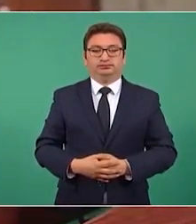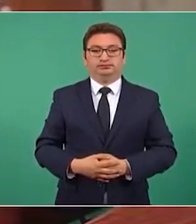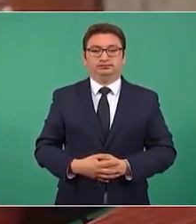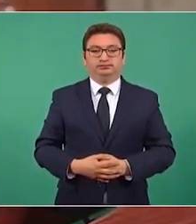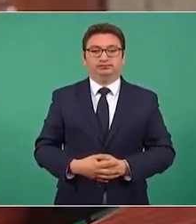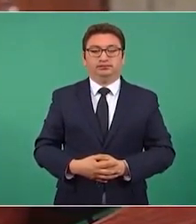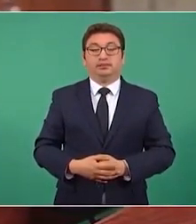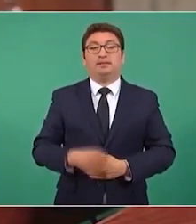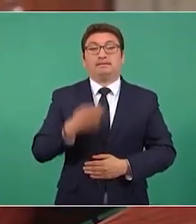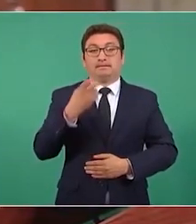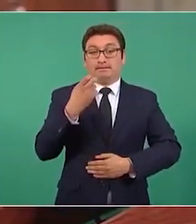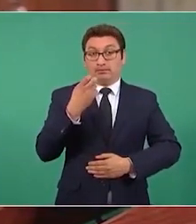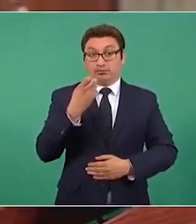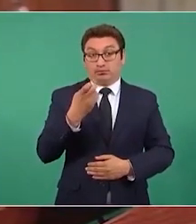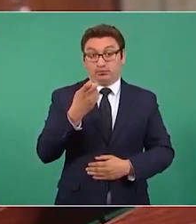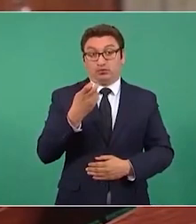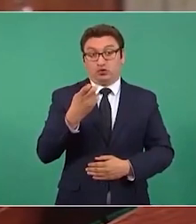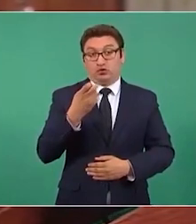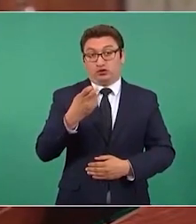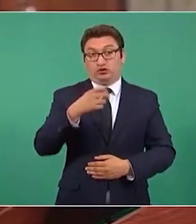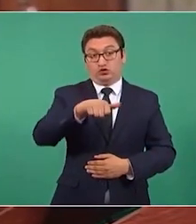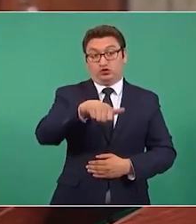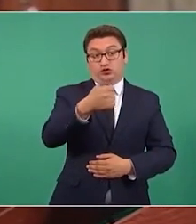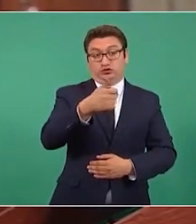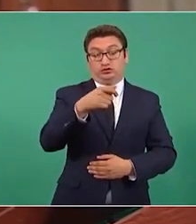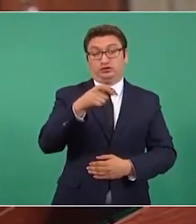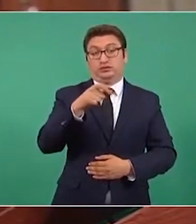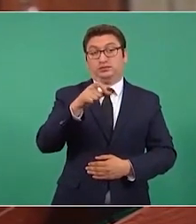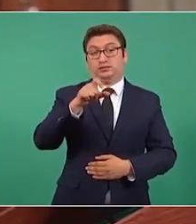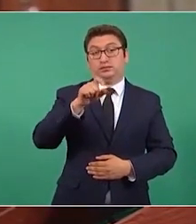por eso 1126